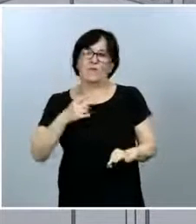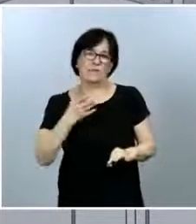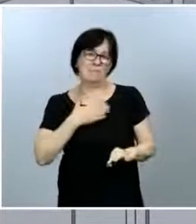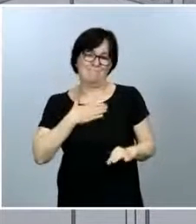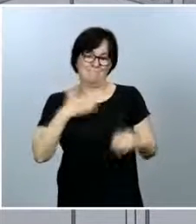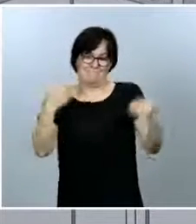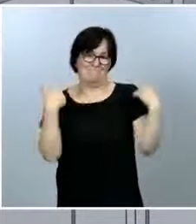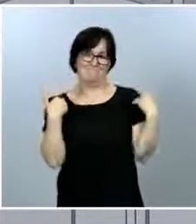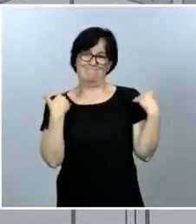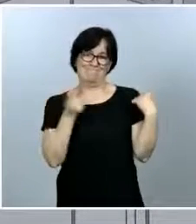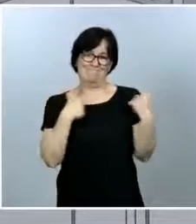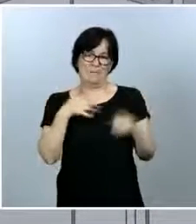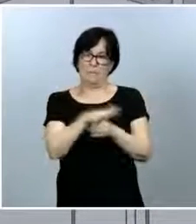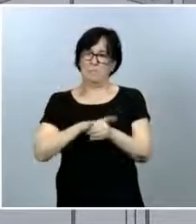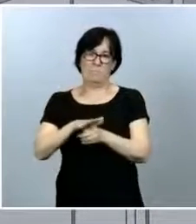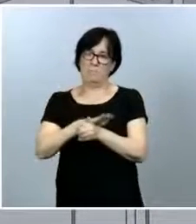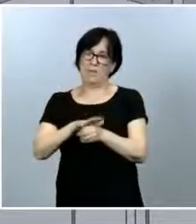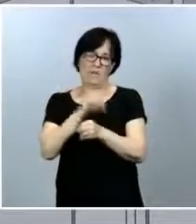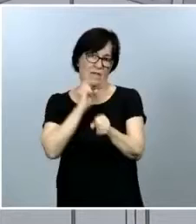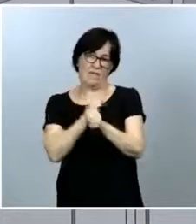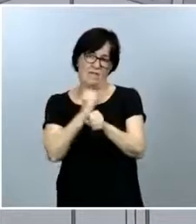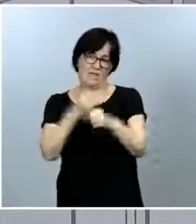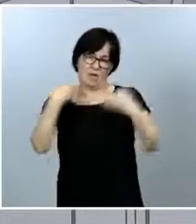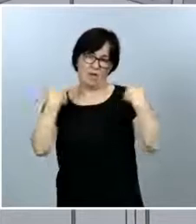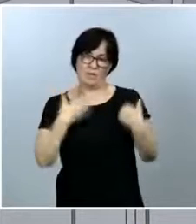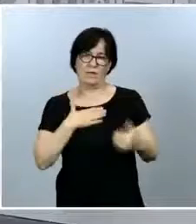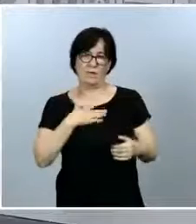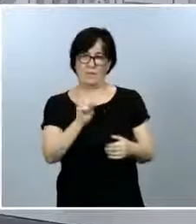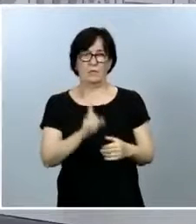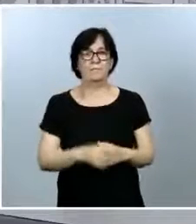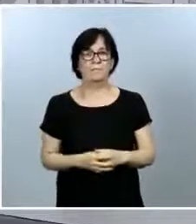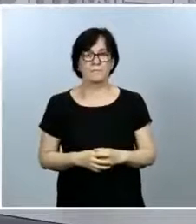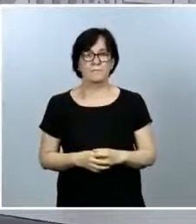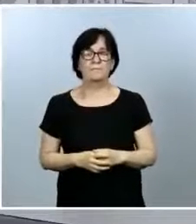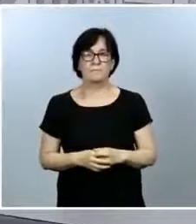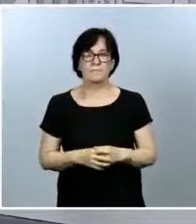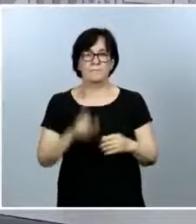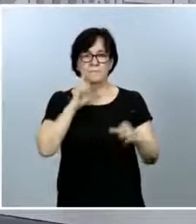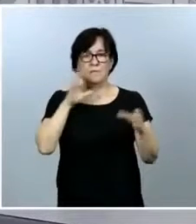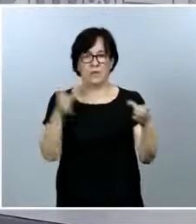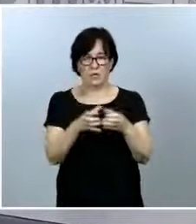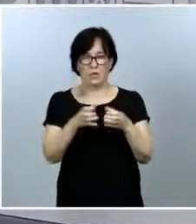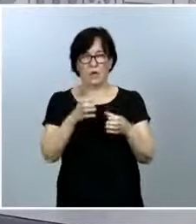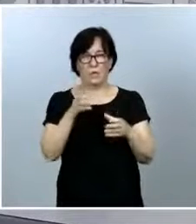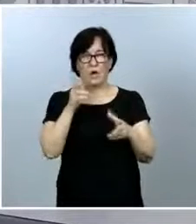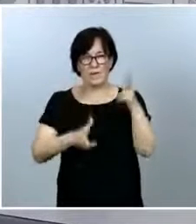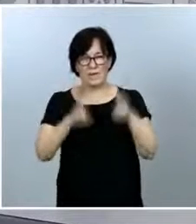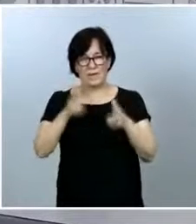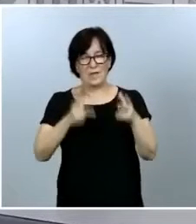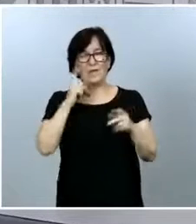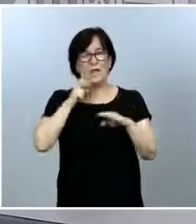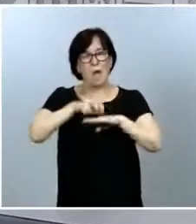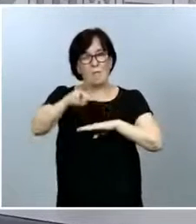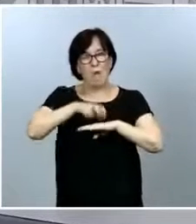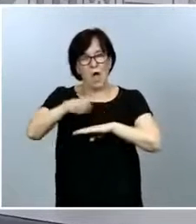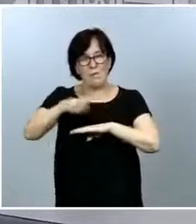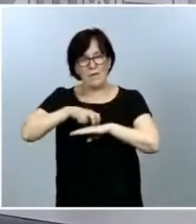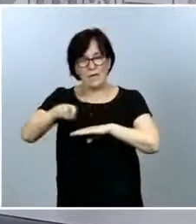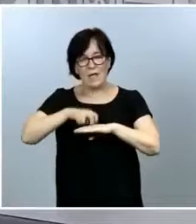está en mi área de trabajo ni de competencia. El grupo Nervión de Euskadi, que también preguntaba acerca de movilidad entre